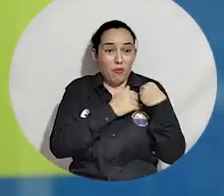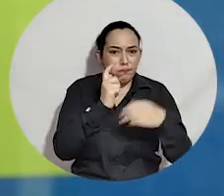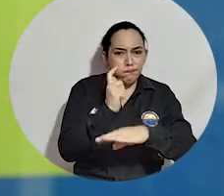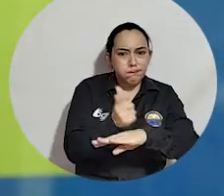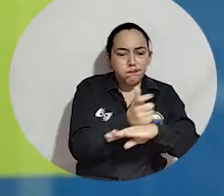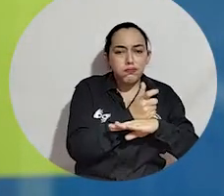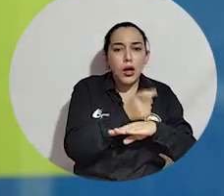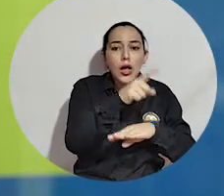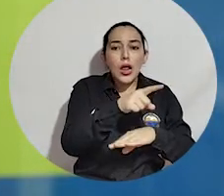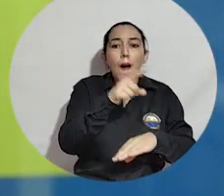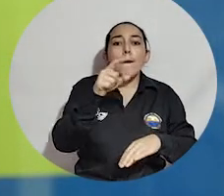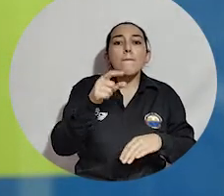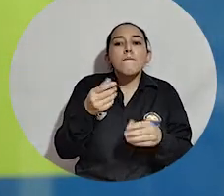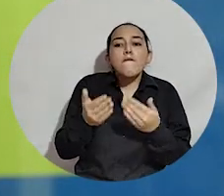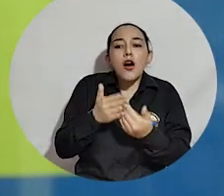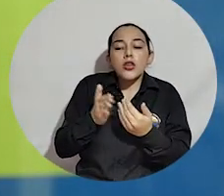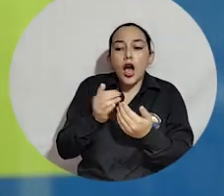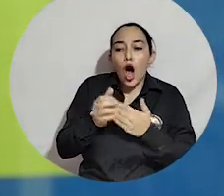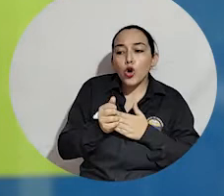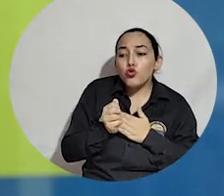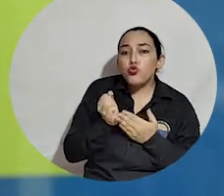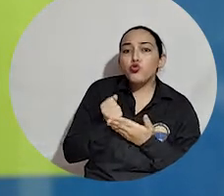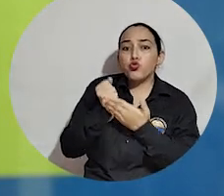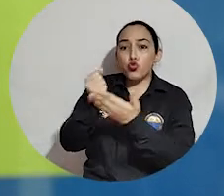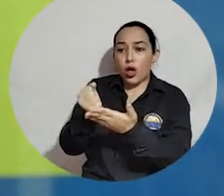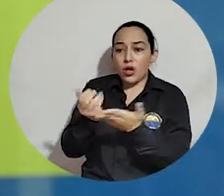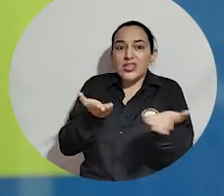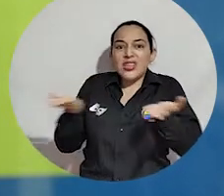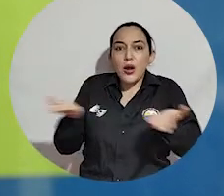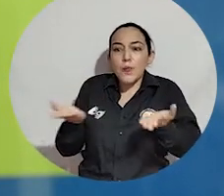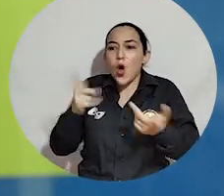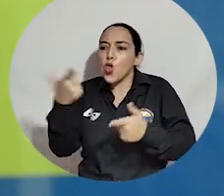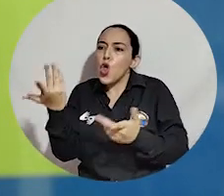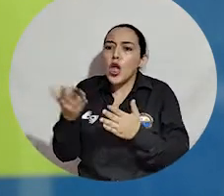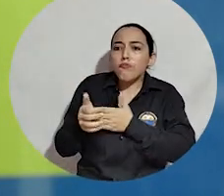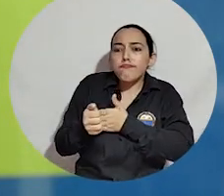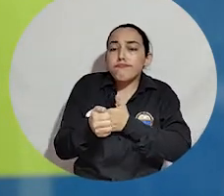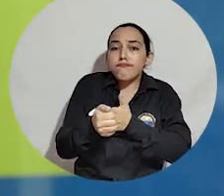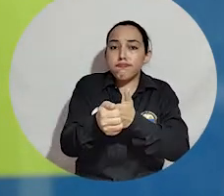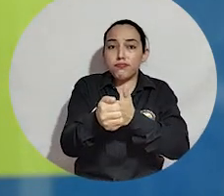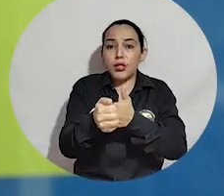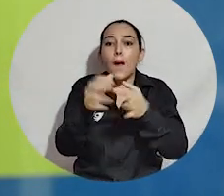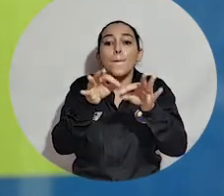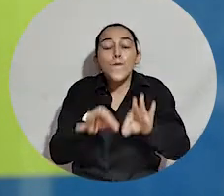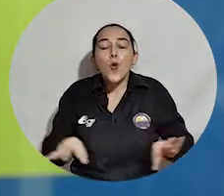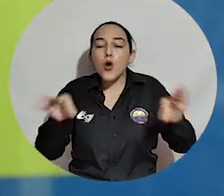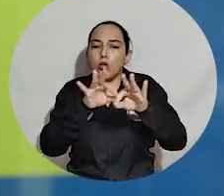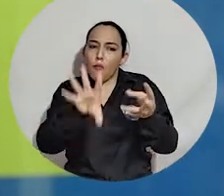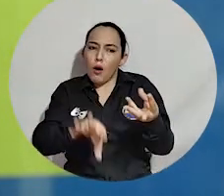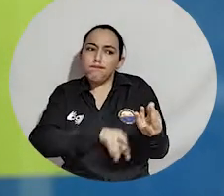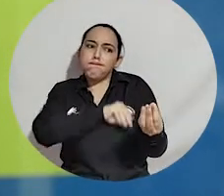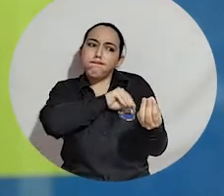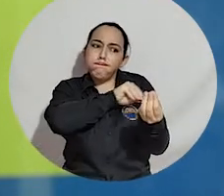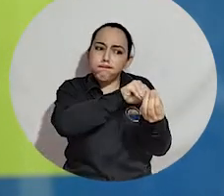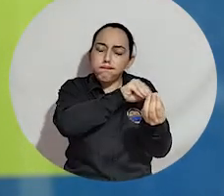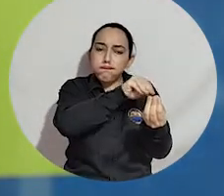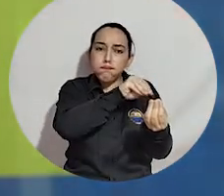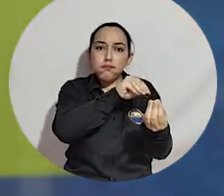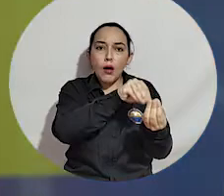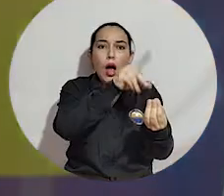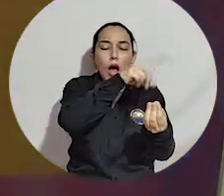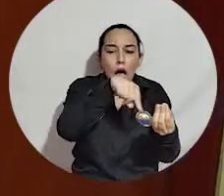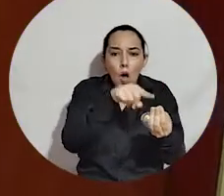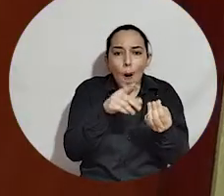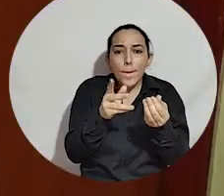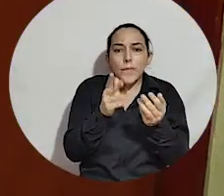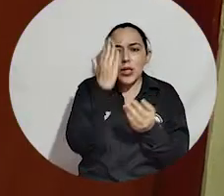posibilitan que puedan ingresar y que puedan tener acceso a muchos de los servicios. De ahí la importancia de capacitarlos y prepararlos para